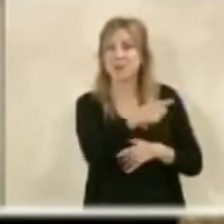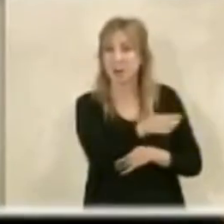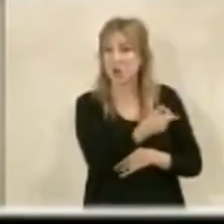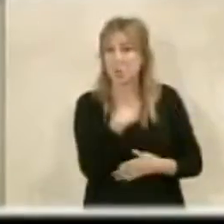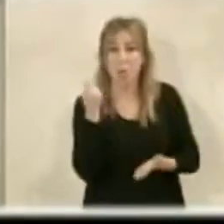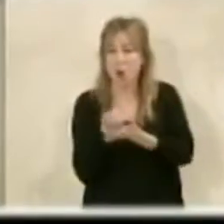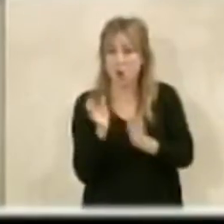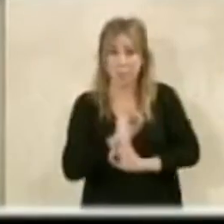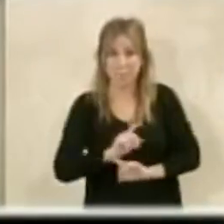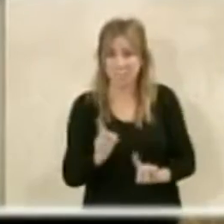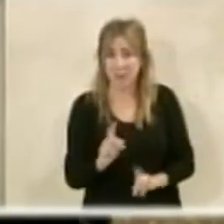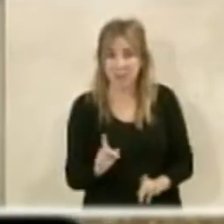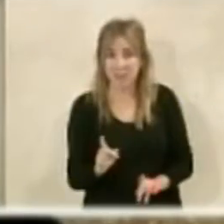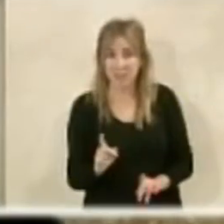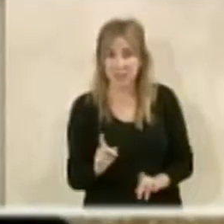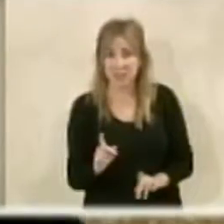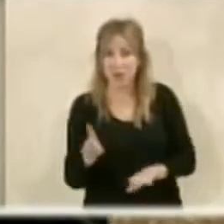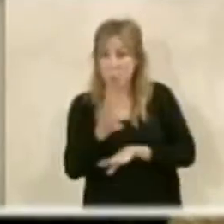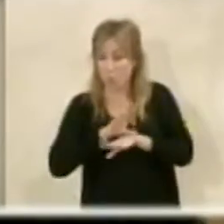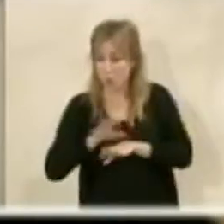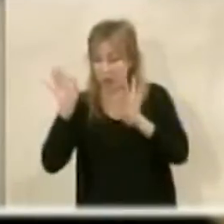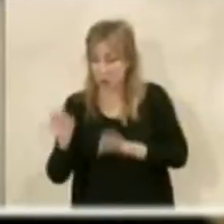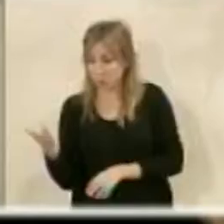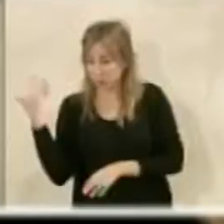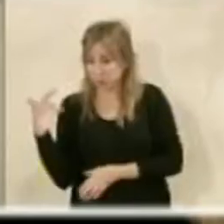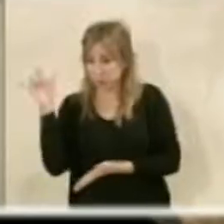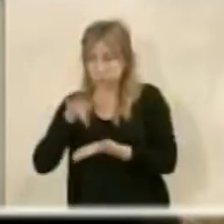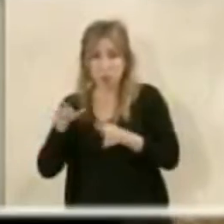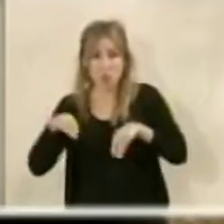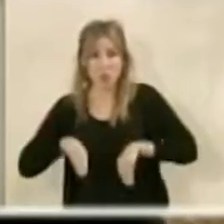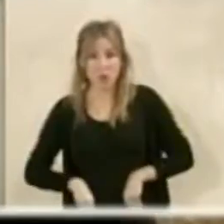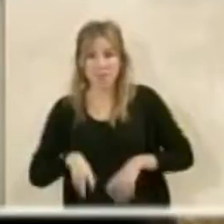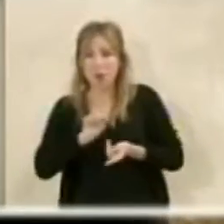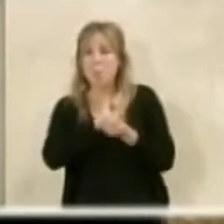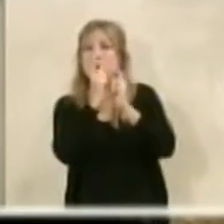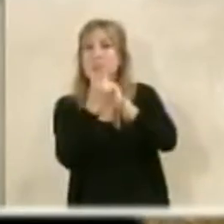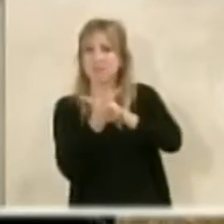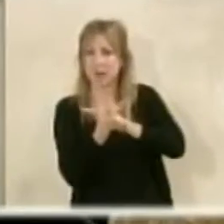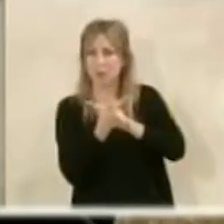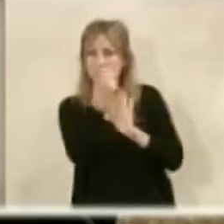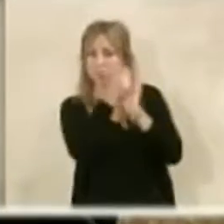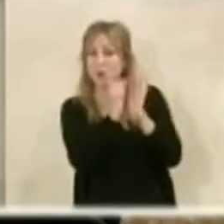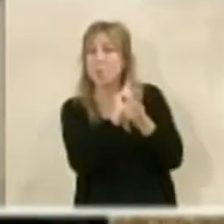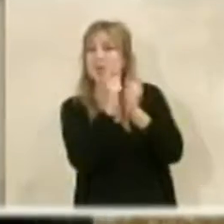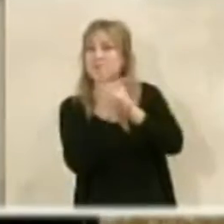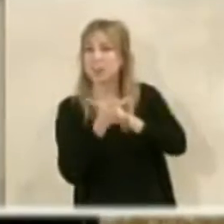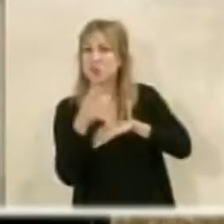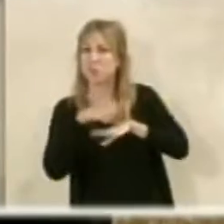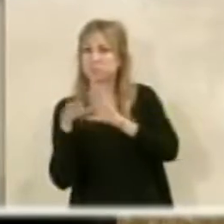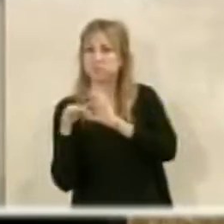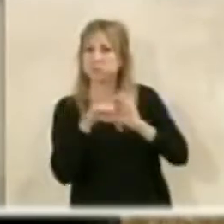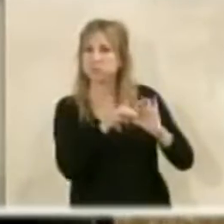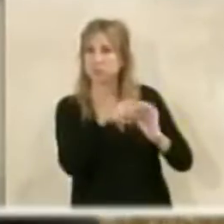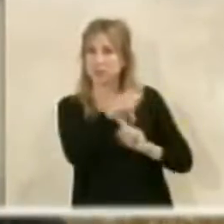no pagaba, pues el concejal de turno de aquel momento hizo una modificación para posibilitar, para